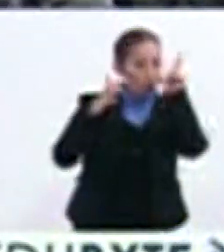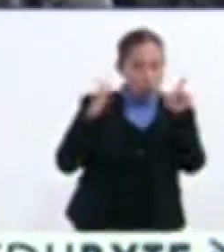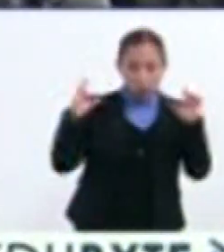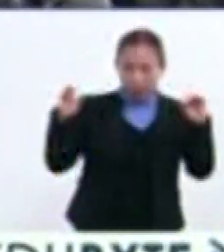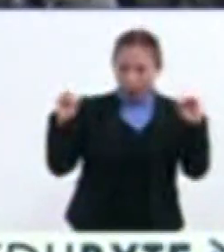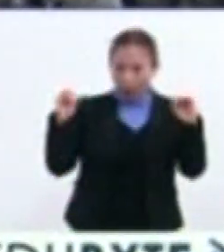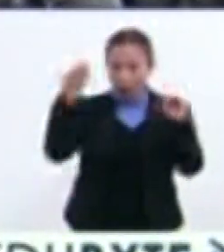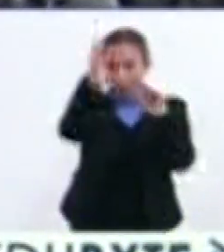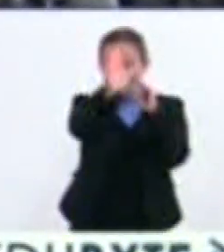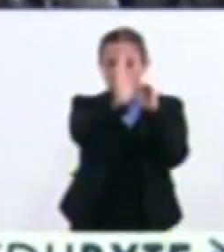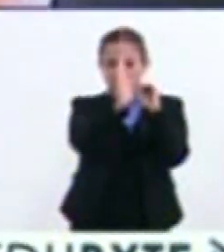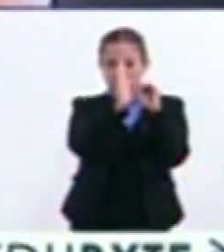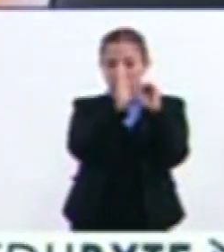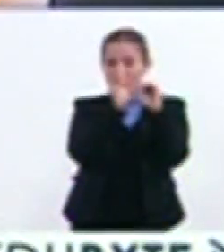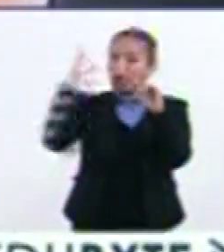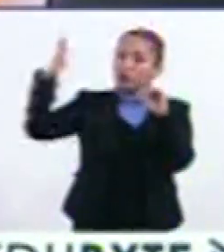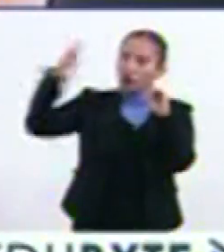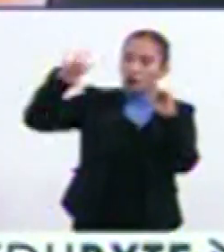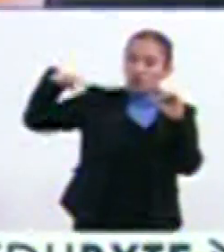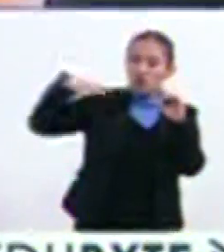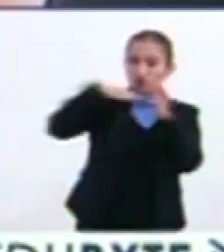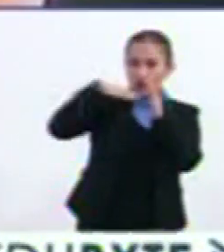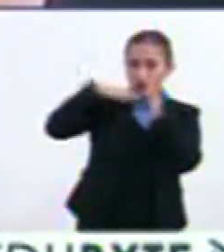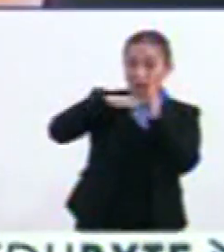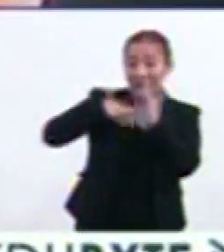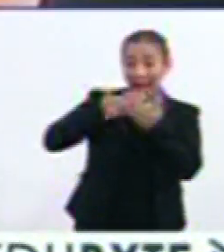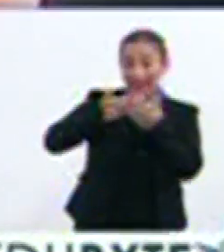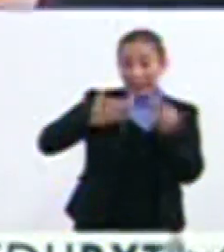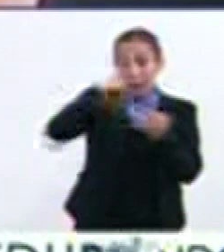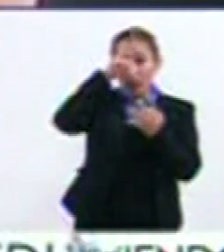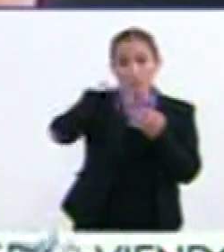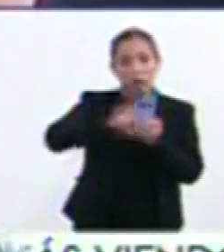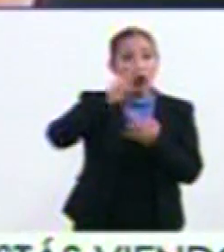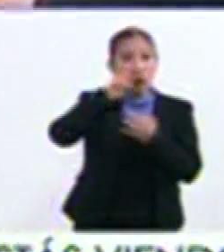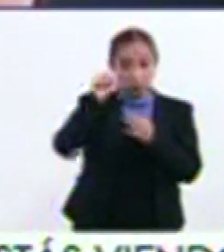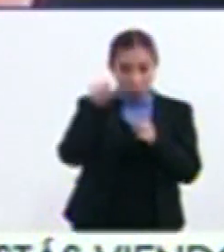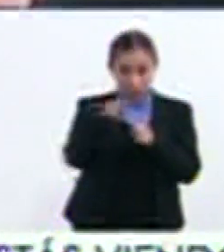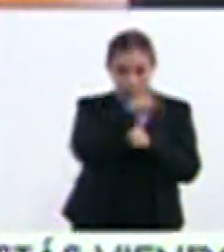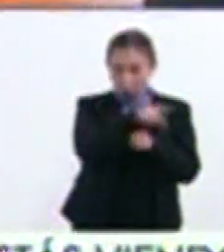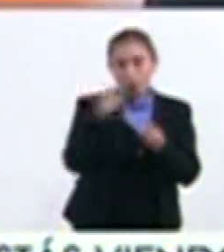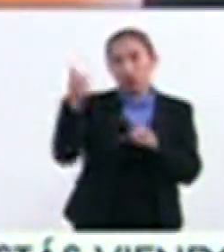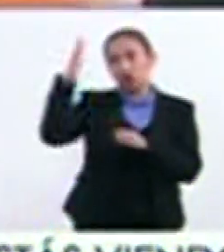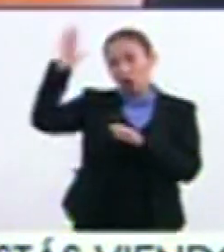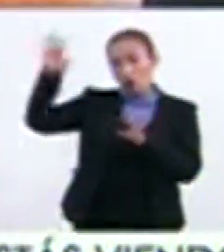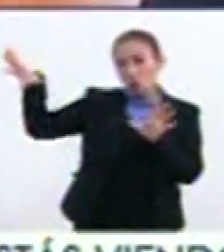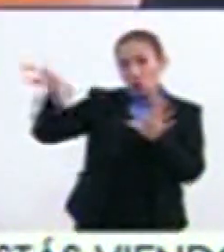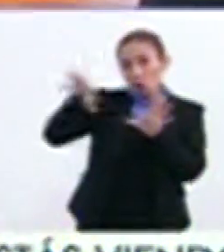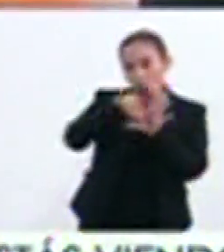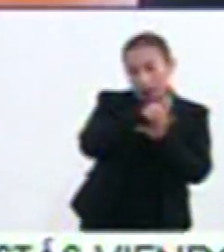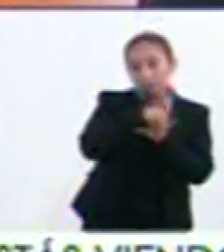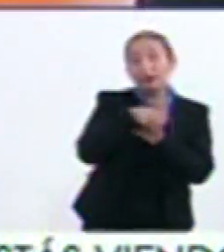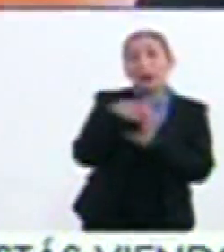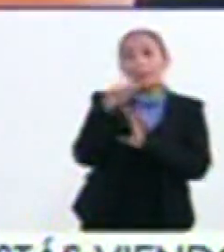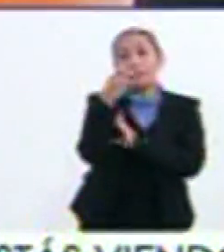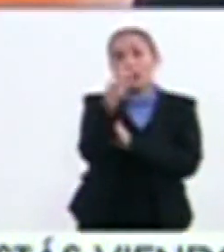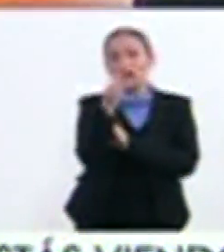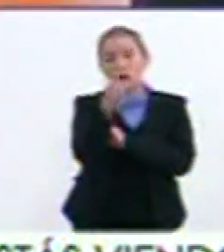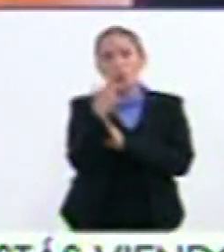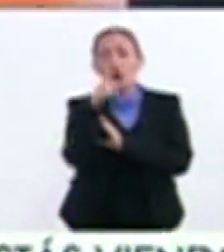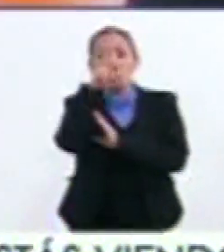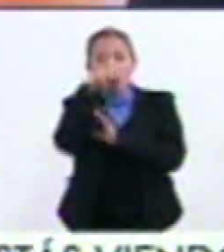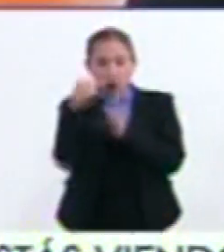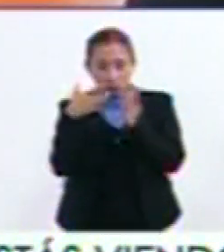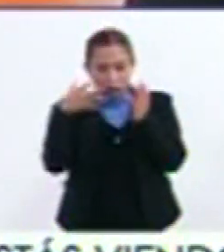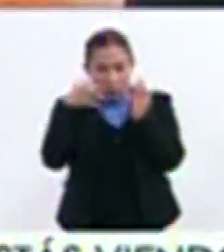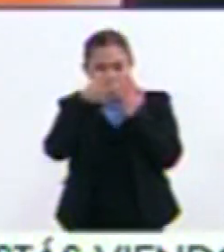luna Y entonces le tapa la luz del sol Sabemos que la Tierra y la luna no tienen luz propia, que dependen del sol Entonces cierta cantidad de